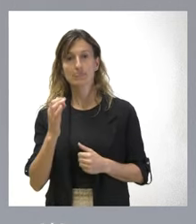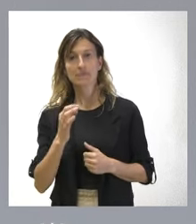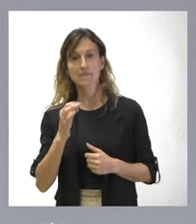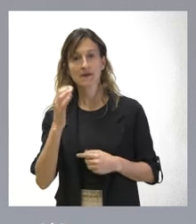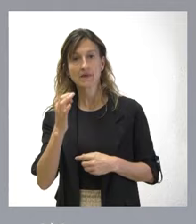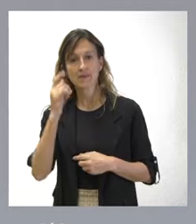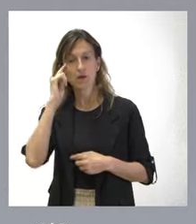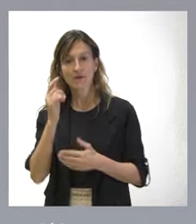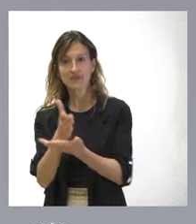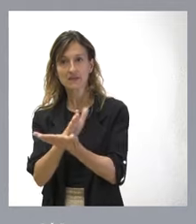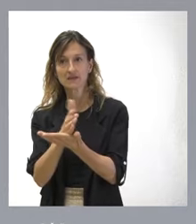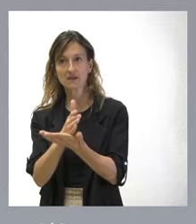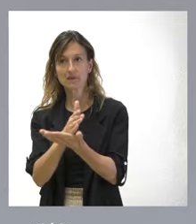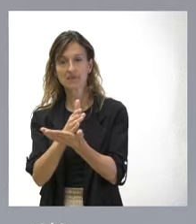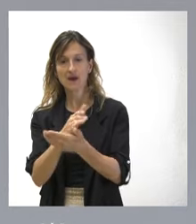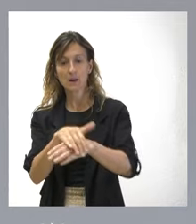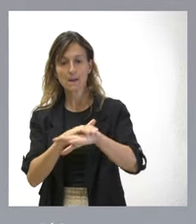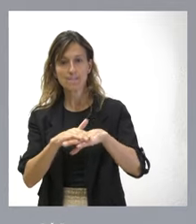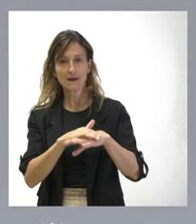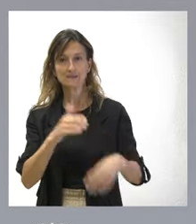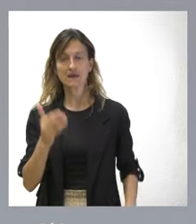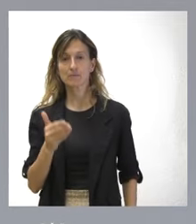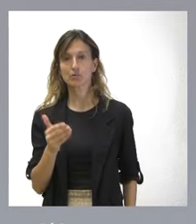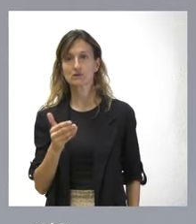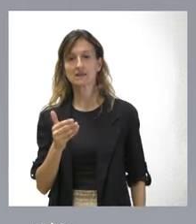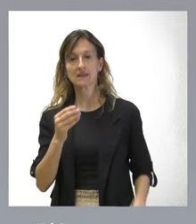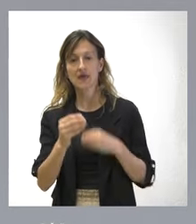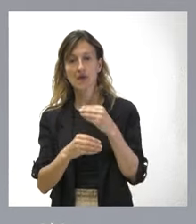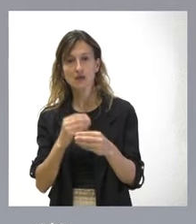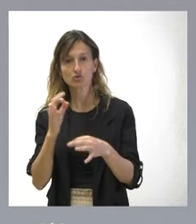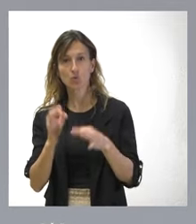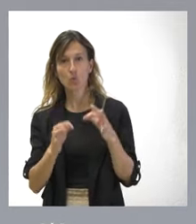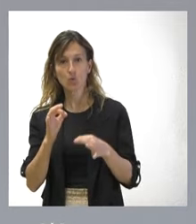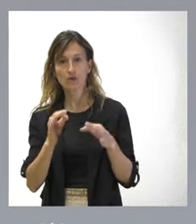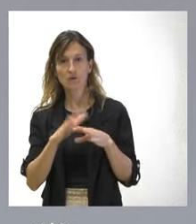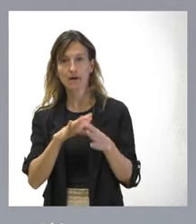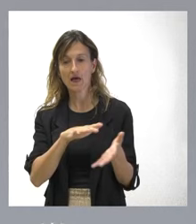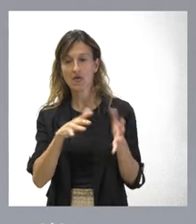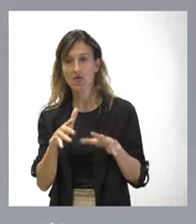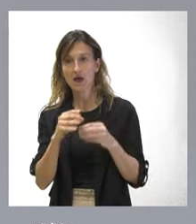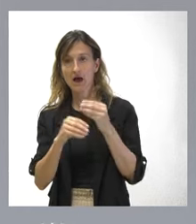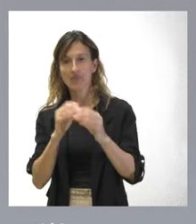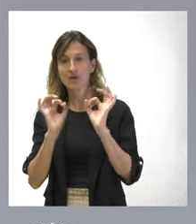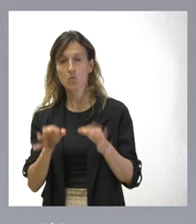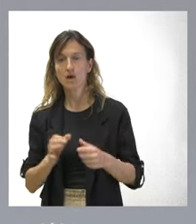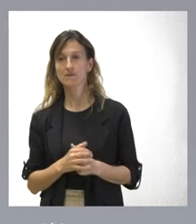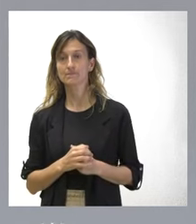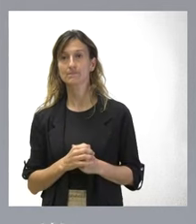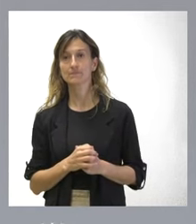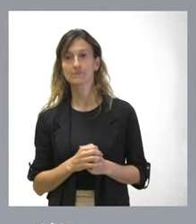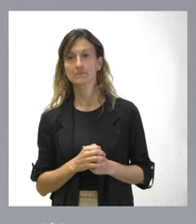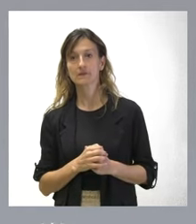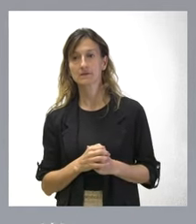un juez que tiene que tener la base suficiente de hechos y jurídica para poder acometer una acción de ese tipo como